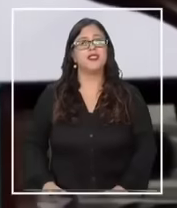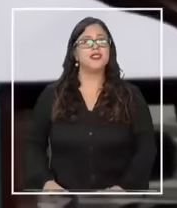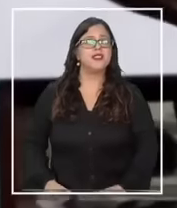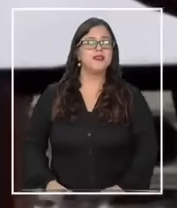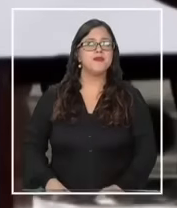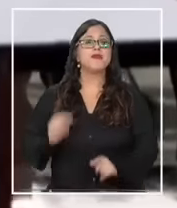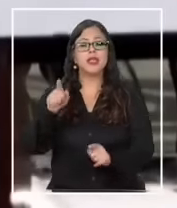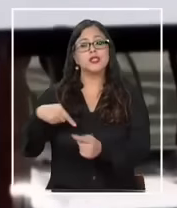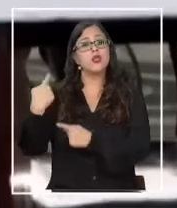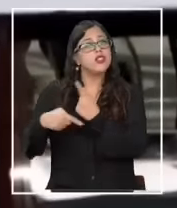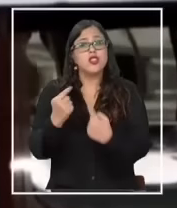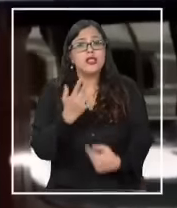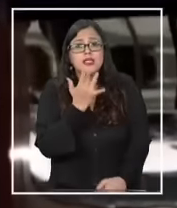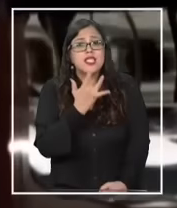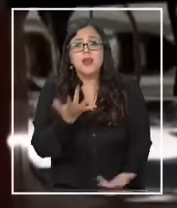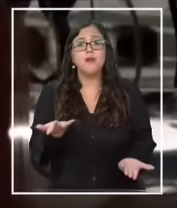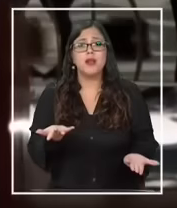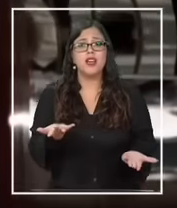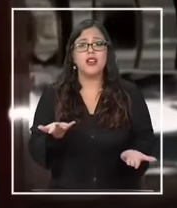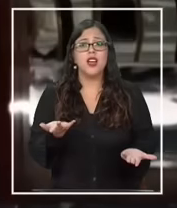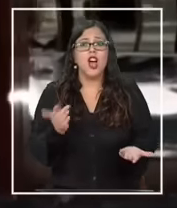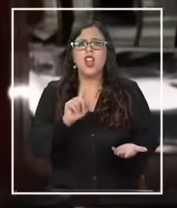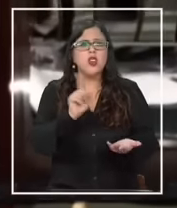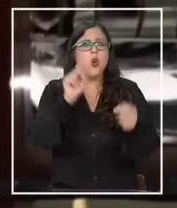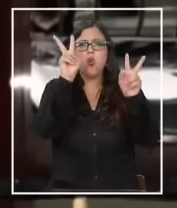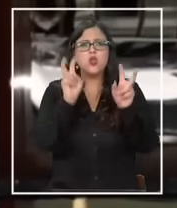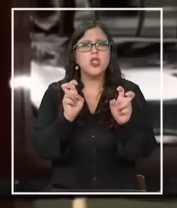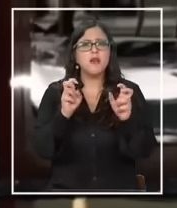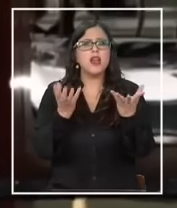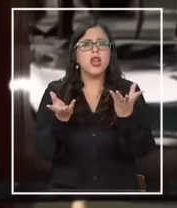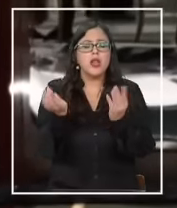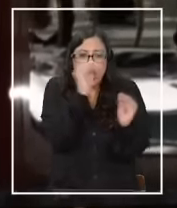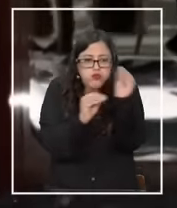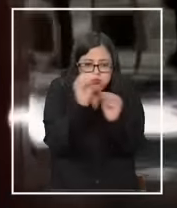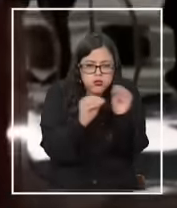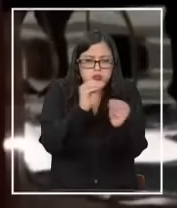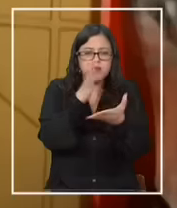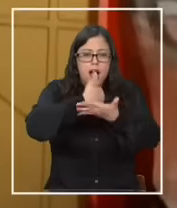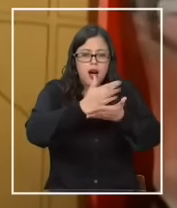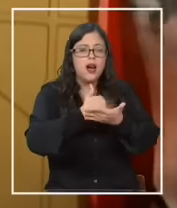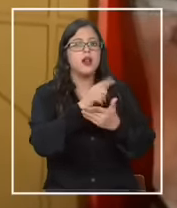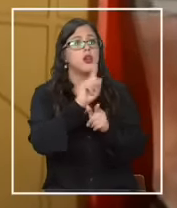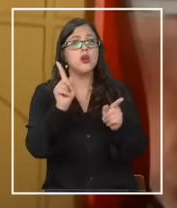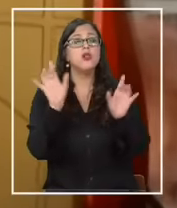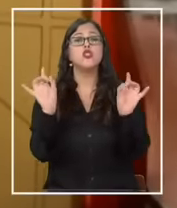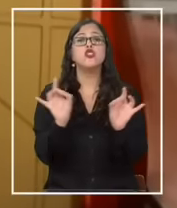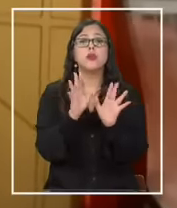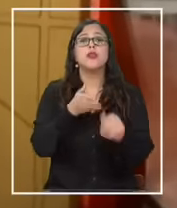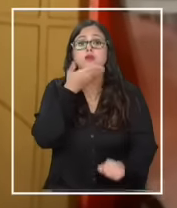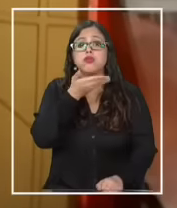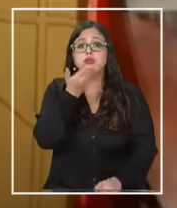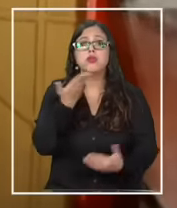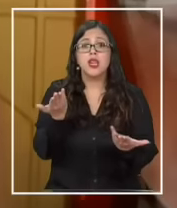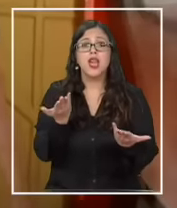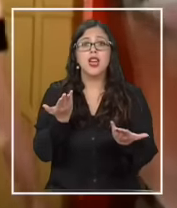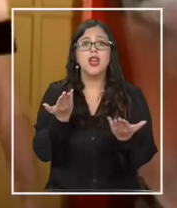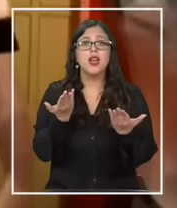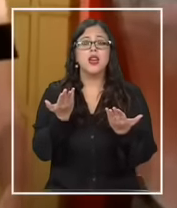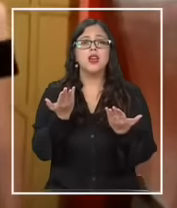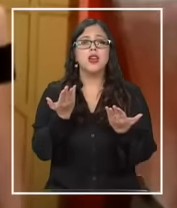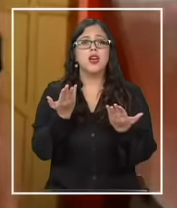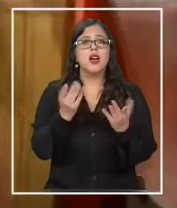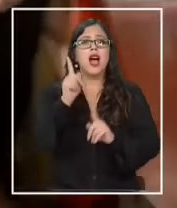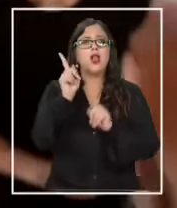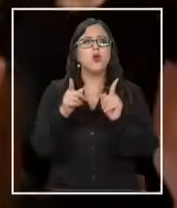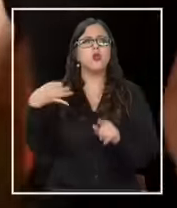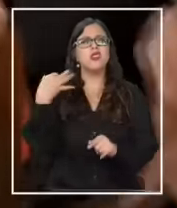y es una historia simple la trama no es extremadamente elaborada y posee un argumento que cierta crítica llegó a calificar de